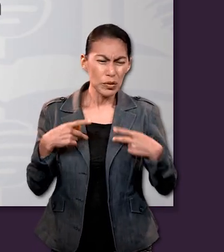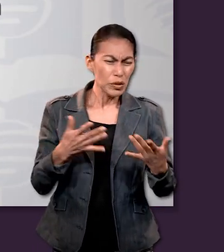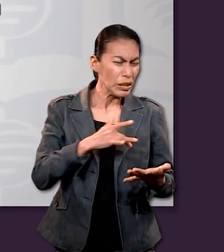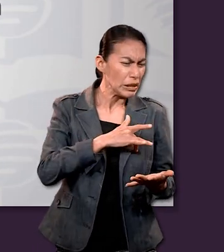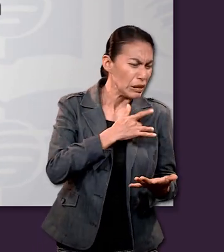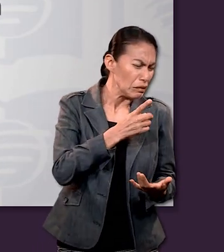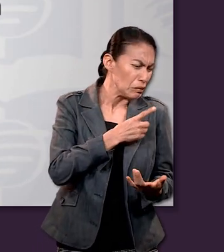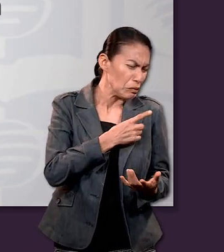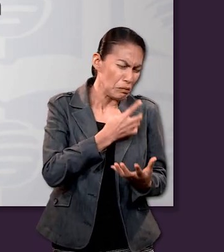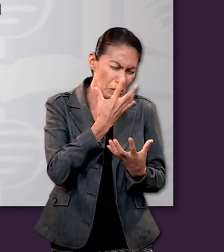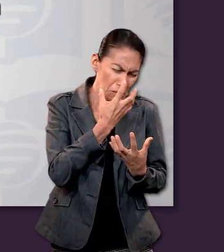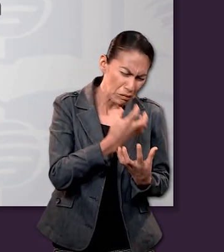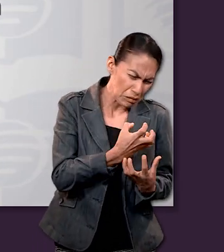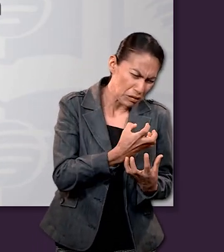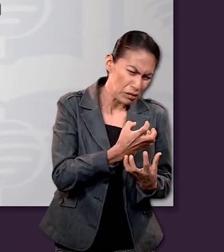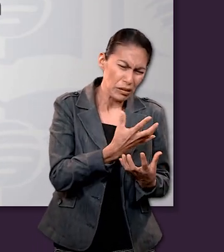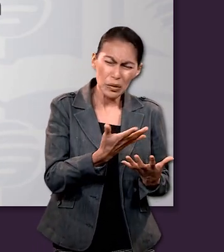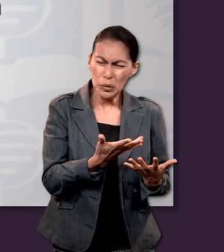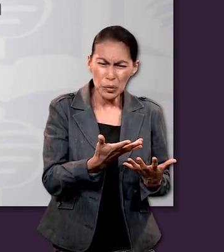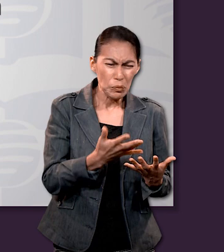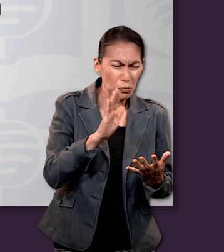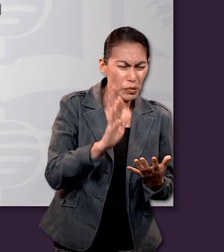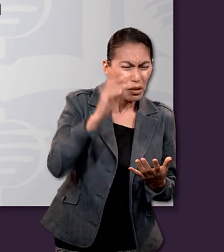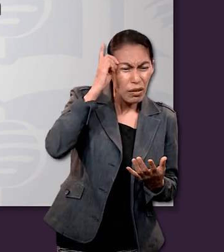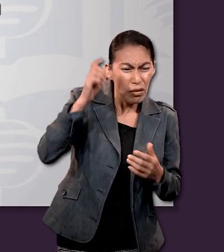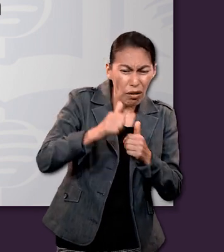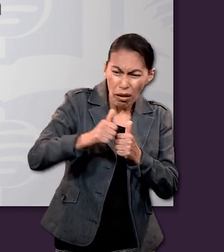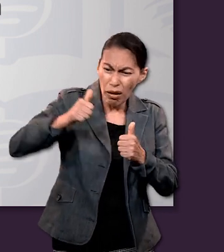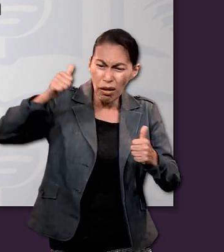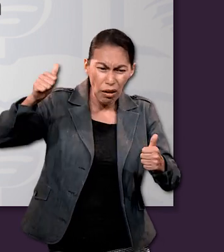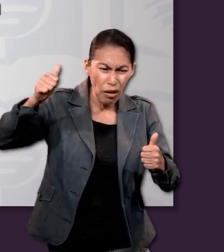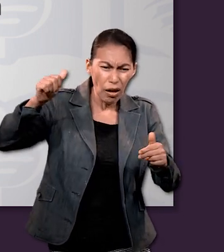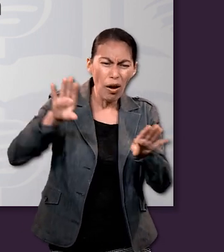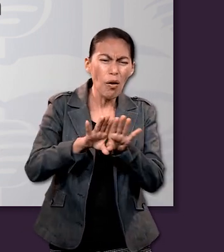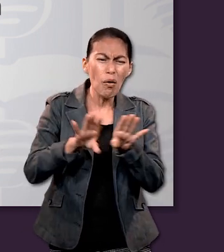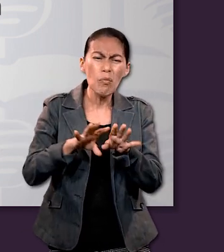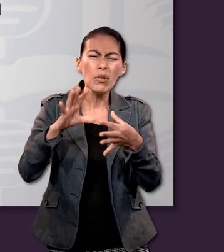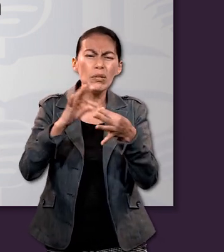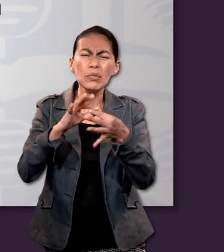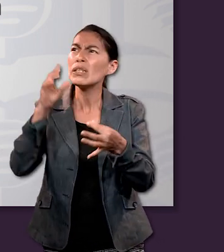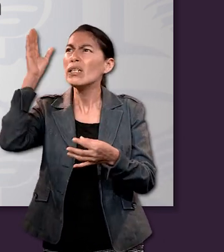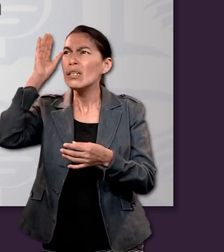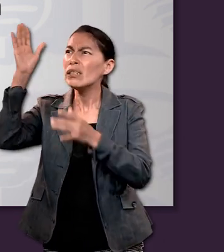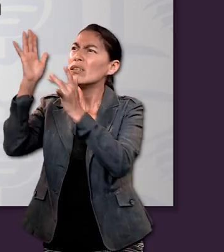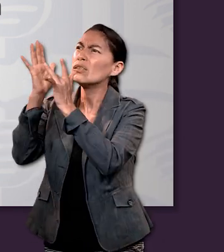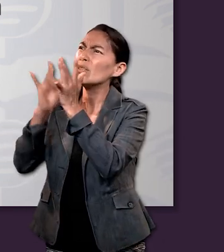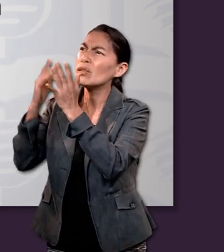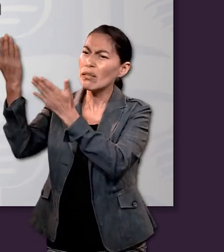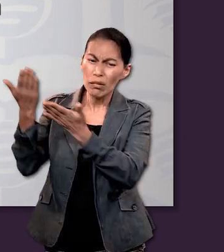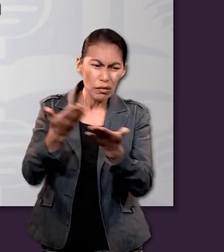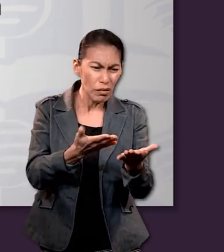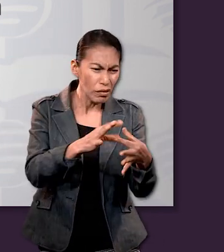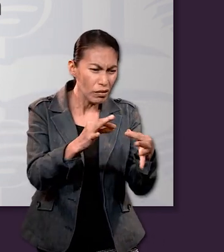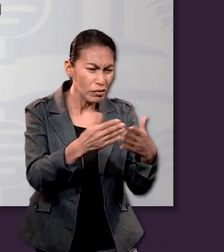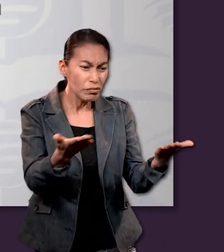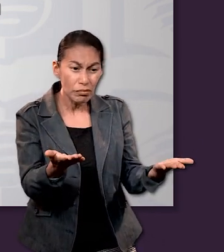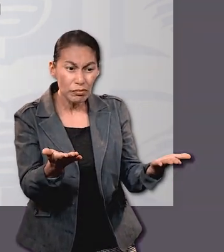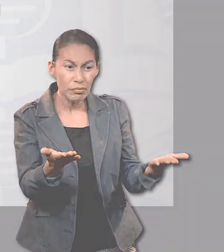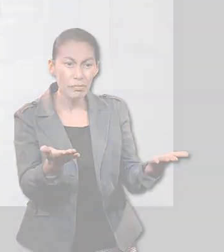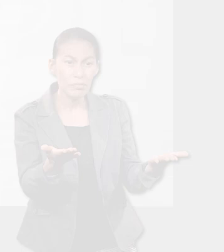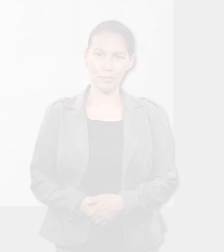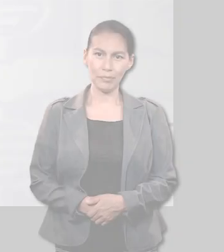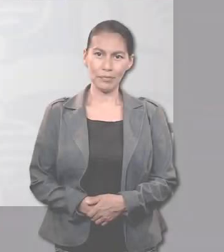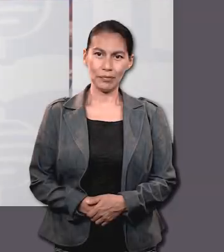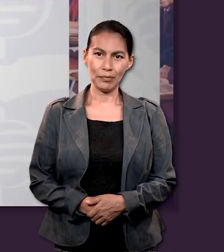Isaías 40.27.31 ¿cómo describiría a Dios ante las personas que sienten que Dios desapareció y las abandonó?